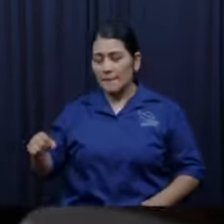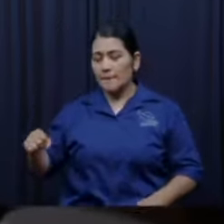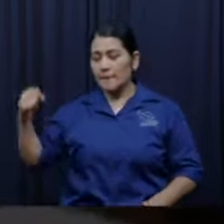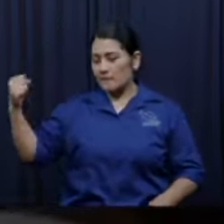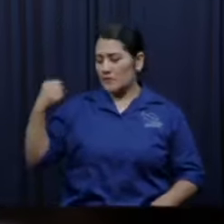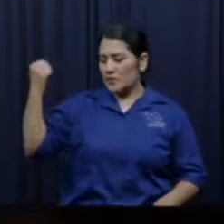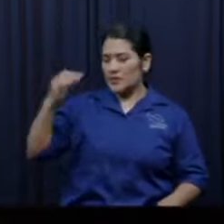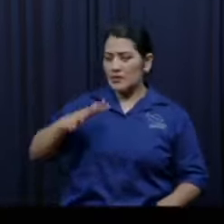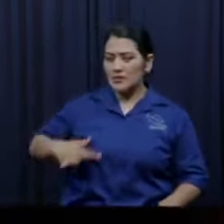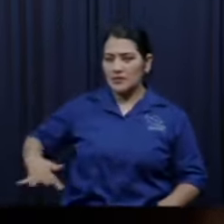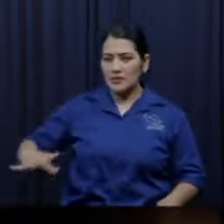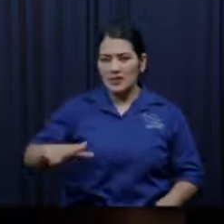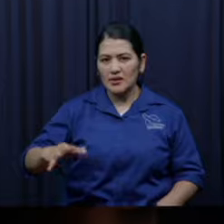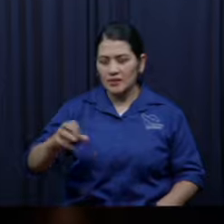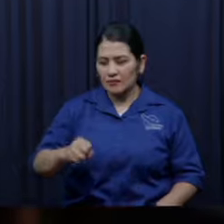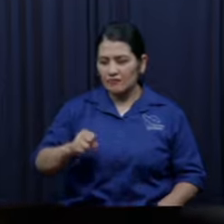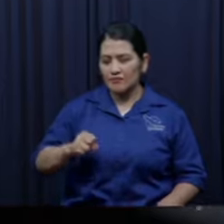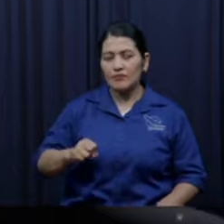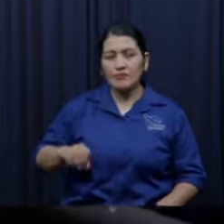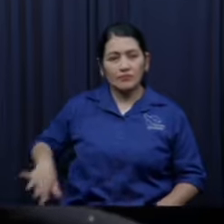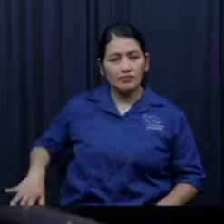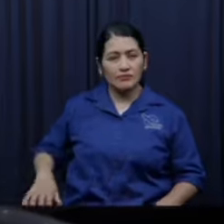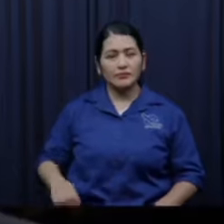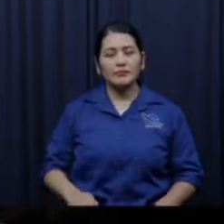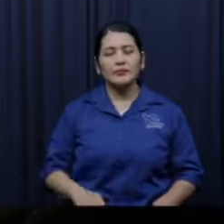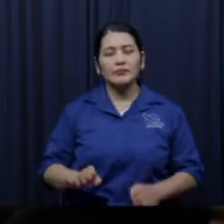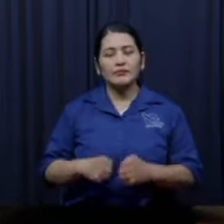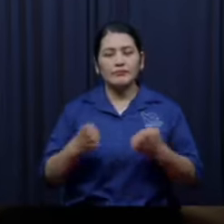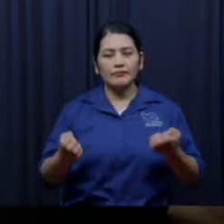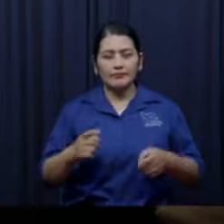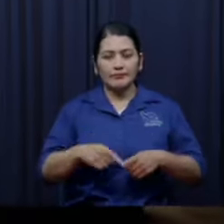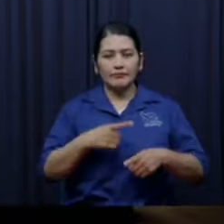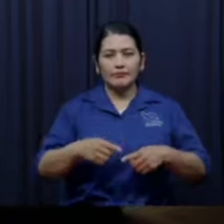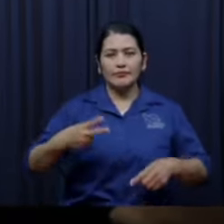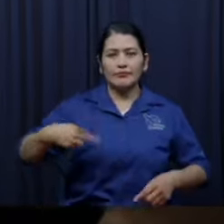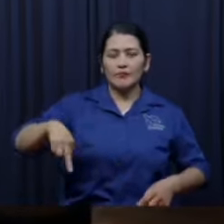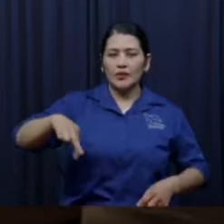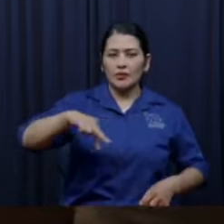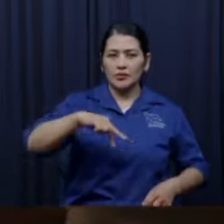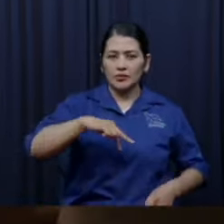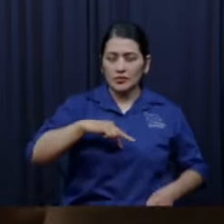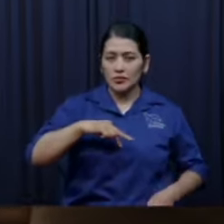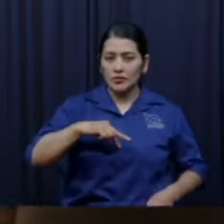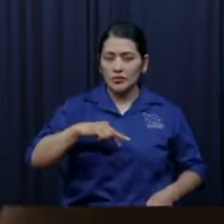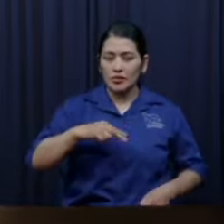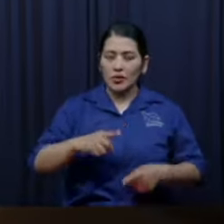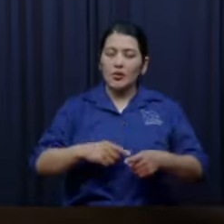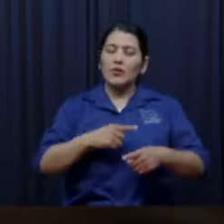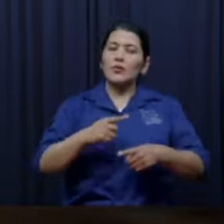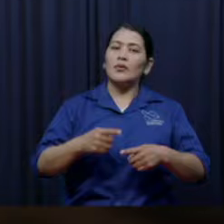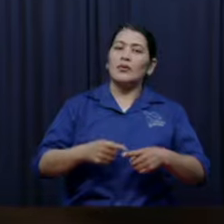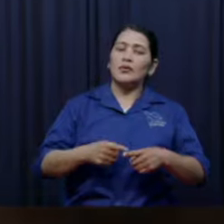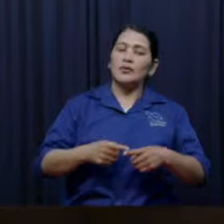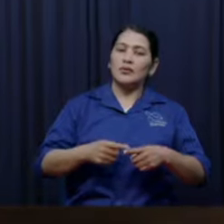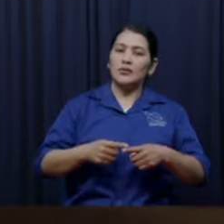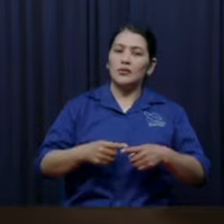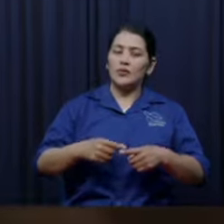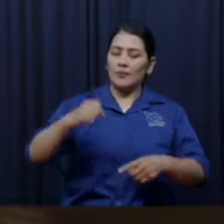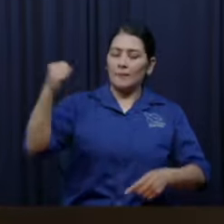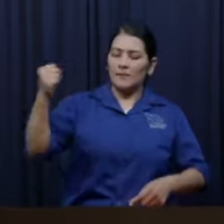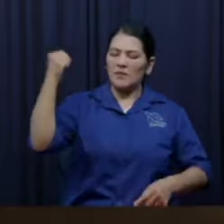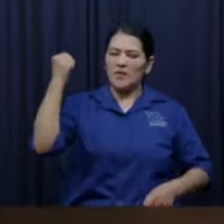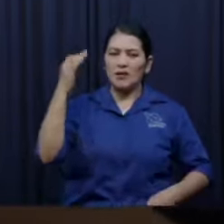viene el reino de Dios. Entonces en nosotros cuando hayamos vencido al Jebuceo, perdón, perdón en el nombre de Jesús,